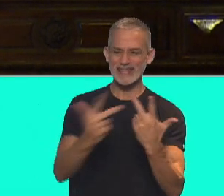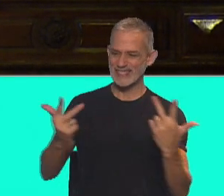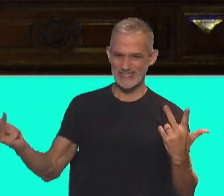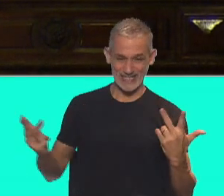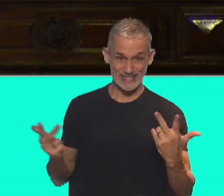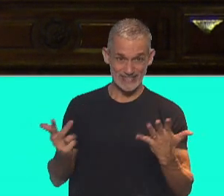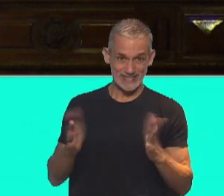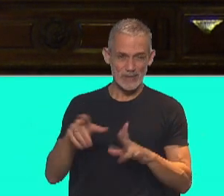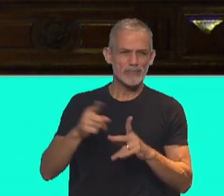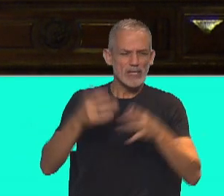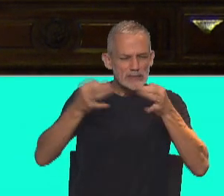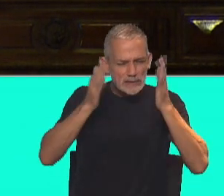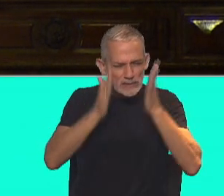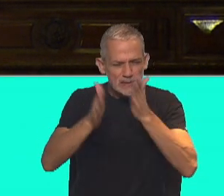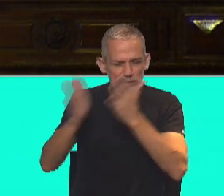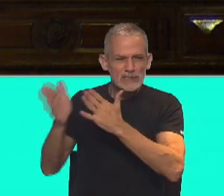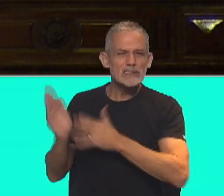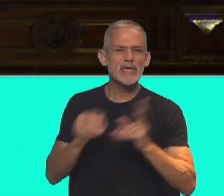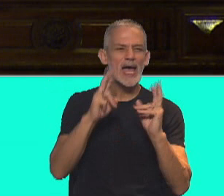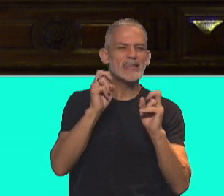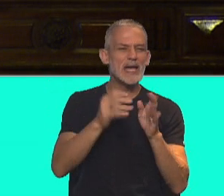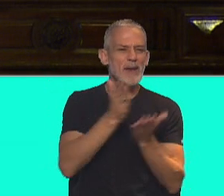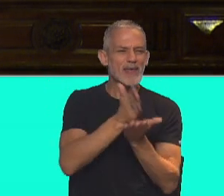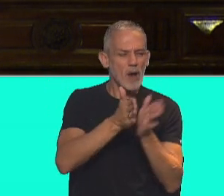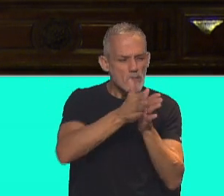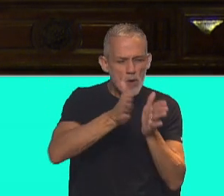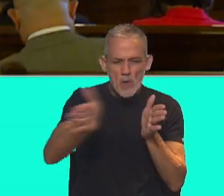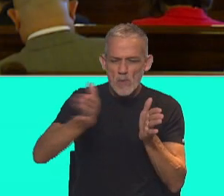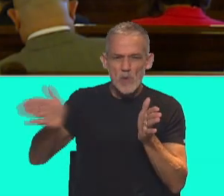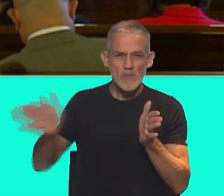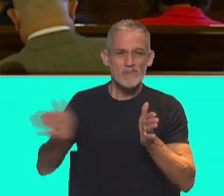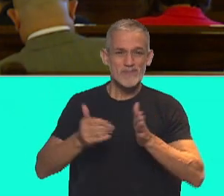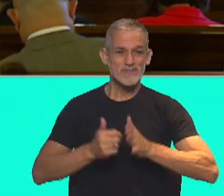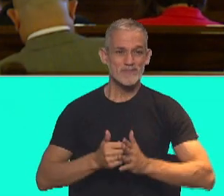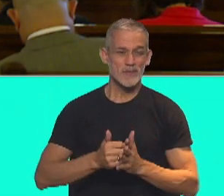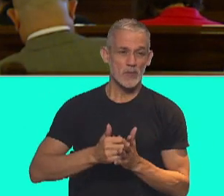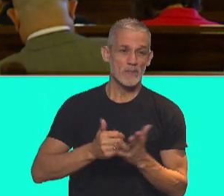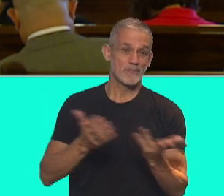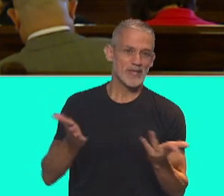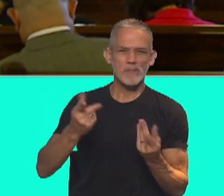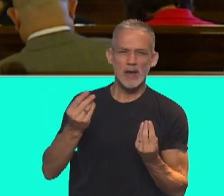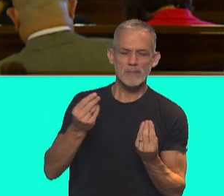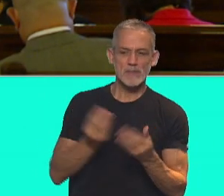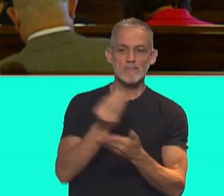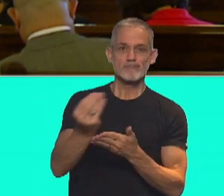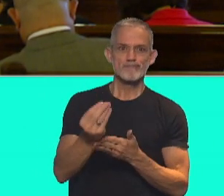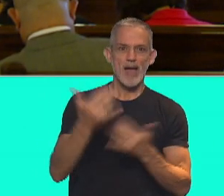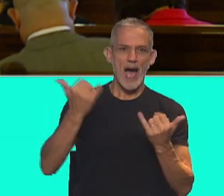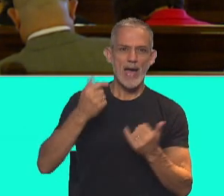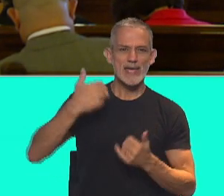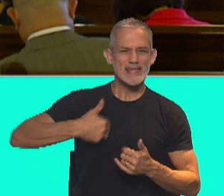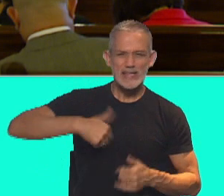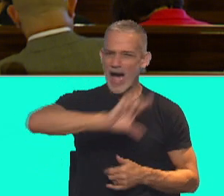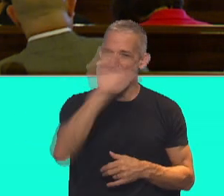especializados en temas, en distintas ramas del derecho, para buscarle una representación federal